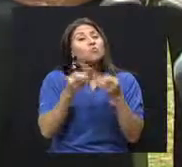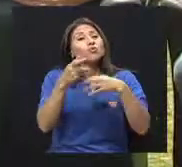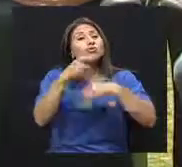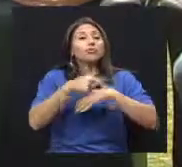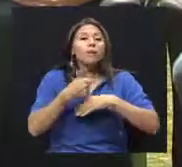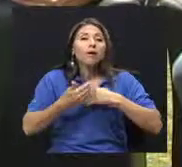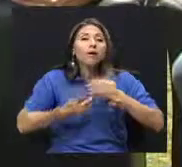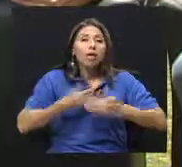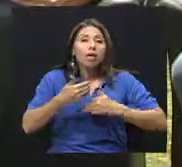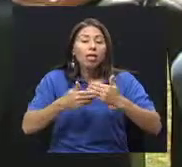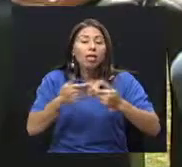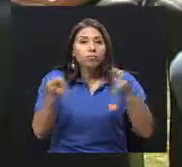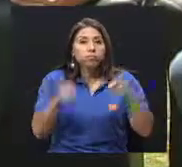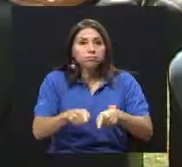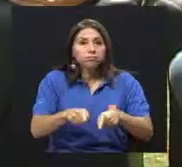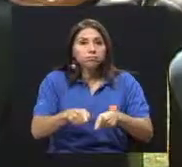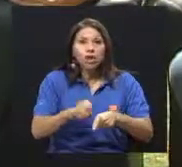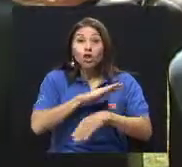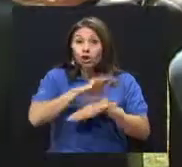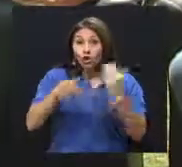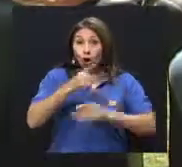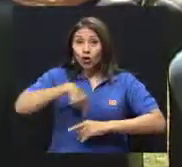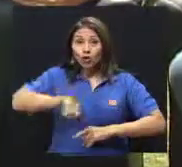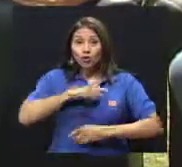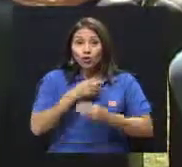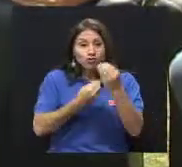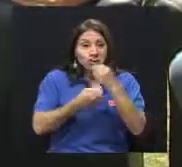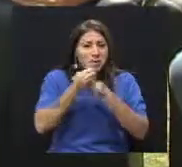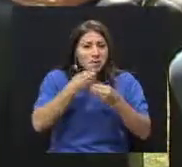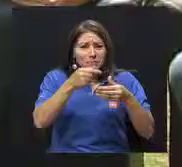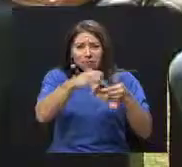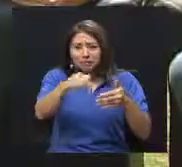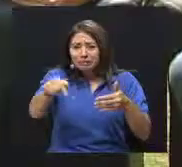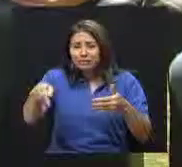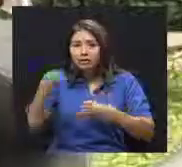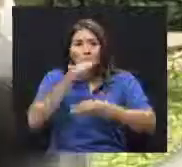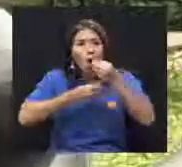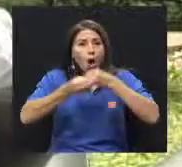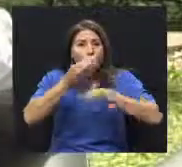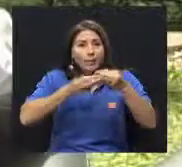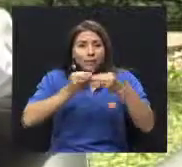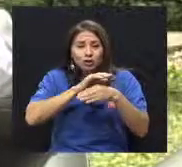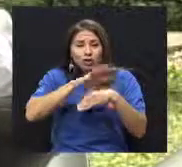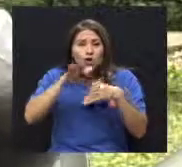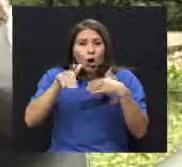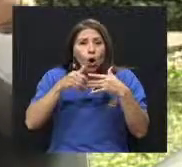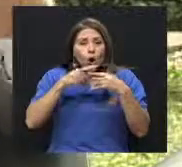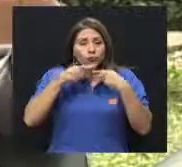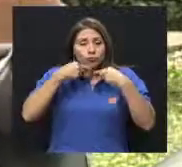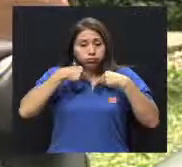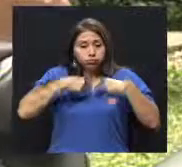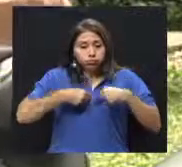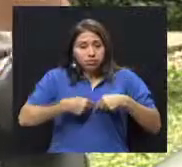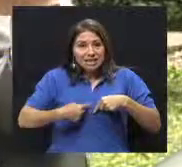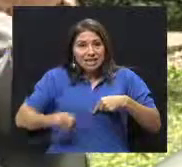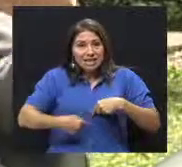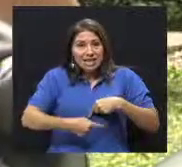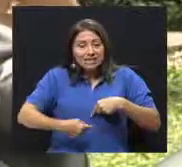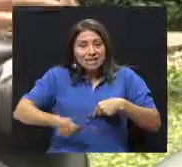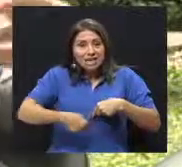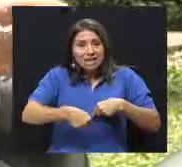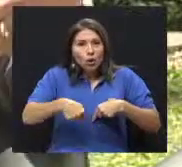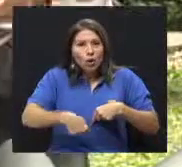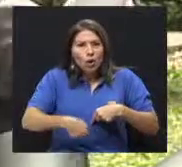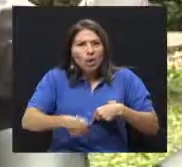todo, todo lo que ingerimos por la boca, en condiciones normales, llega al intestino y en el intestino se va a